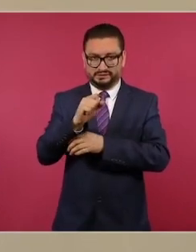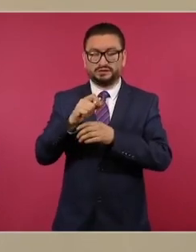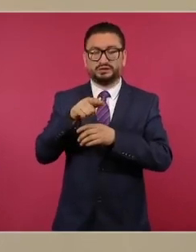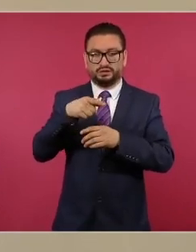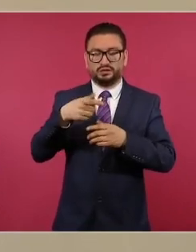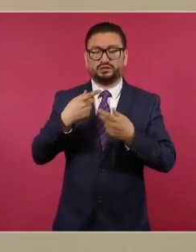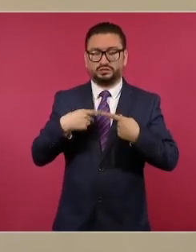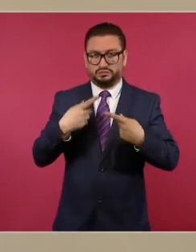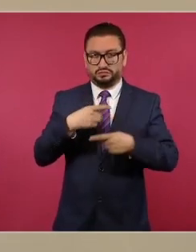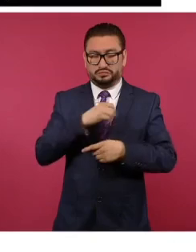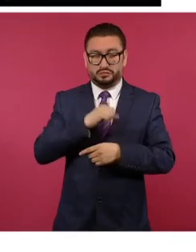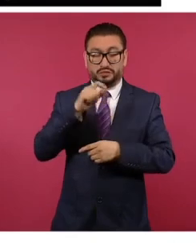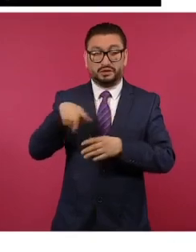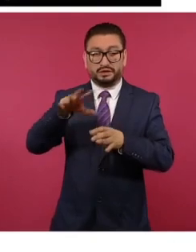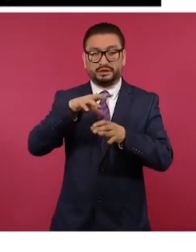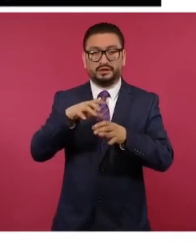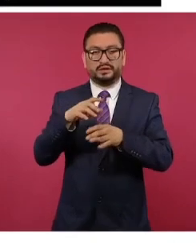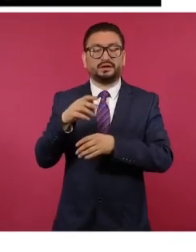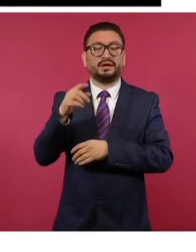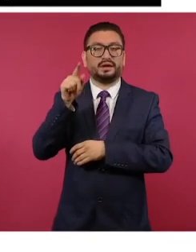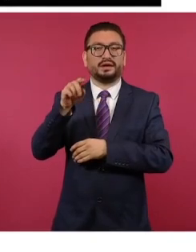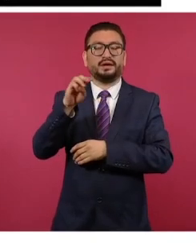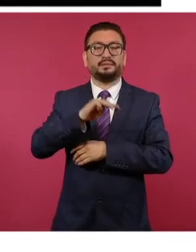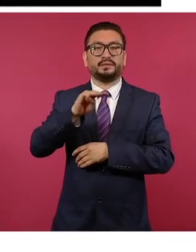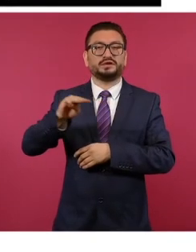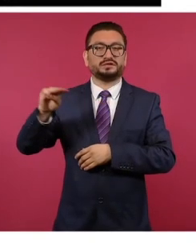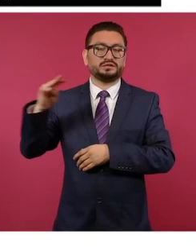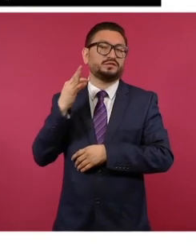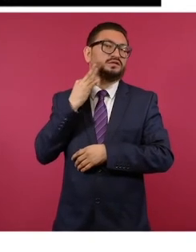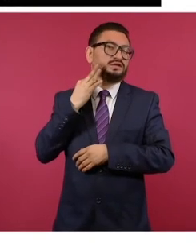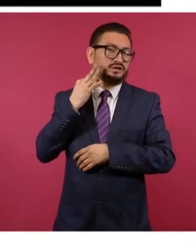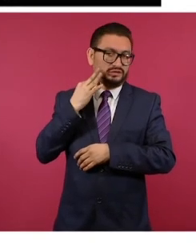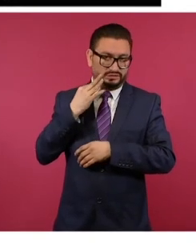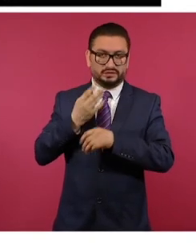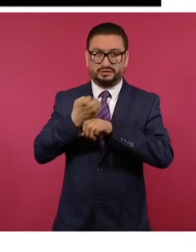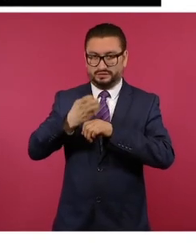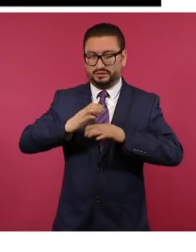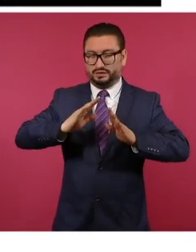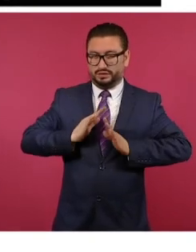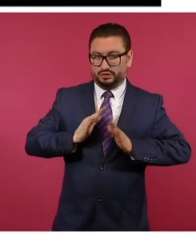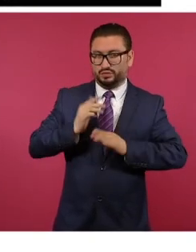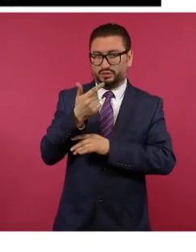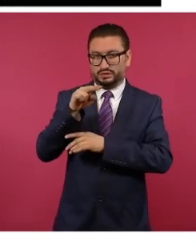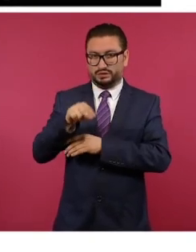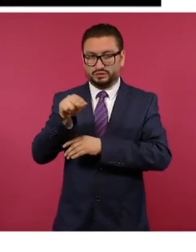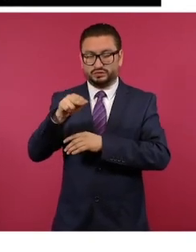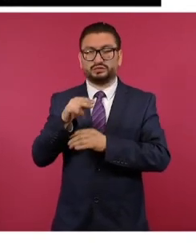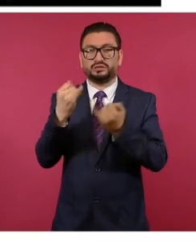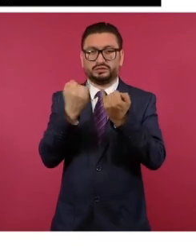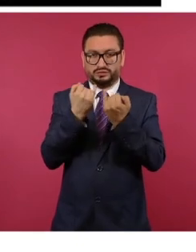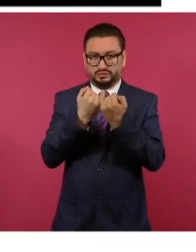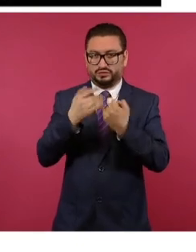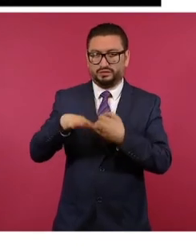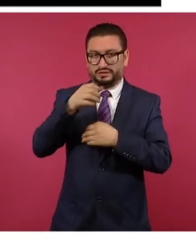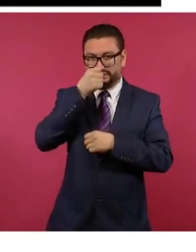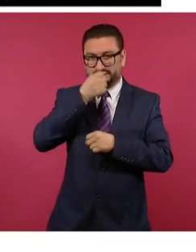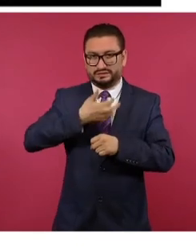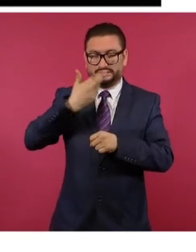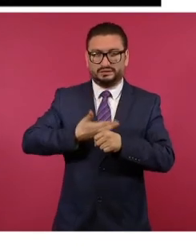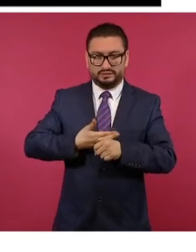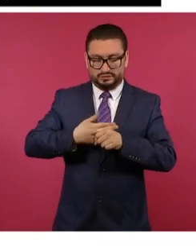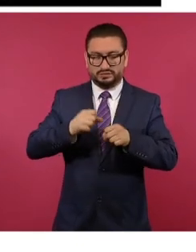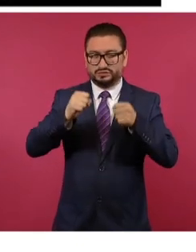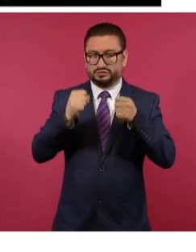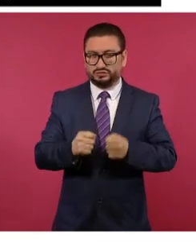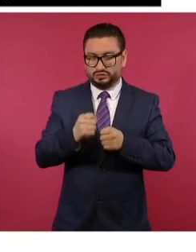la Fiscalía del Estado de Michoacán con apoyo del Ejército, de la Guardia y de la propia Secretaría de Seguridad Pública